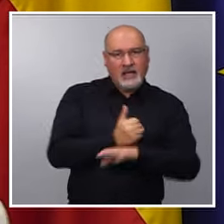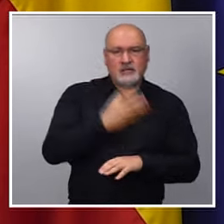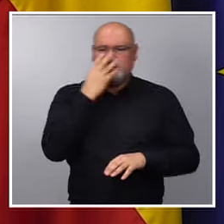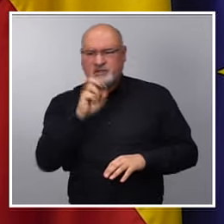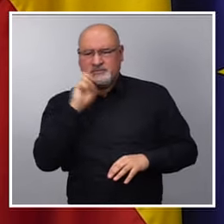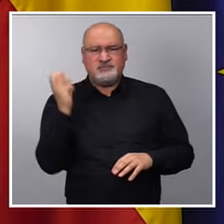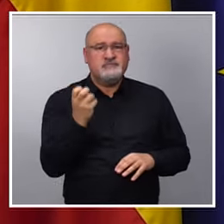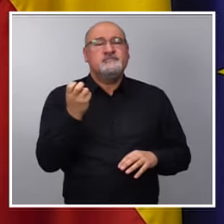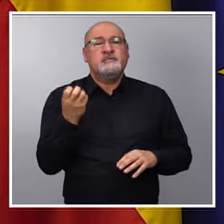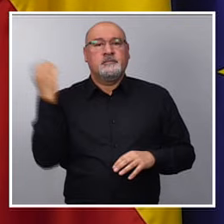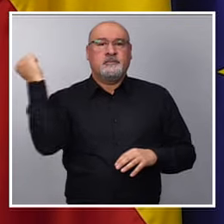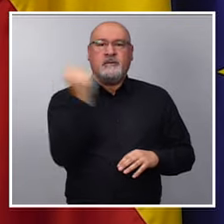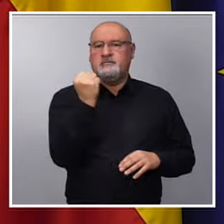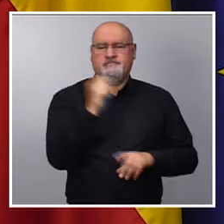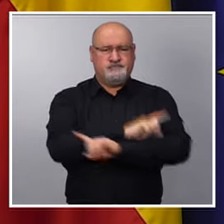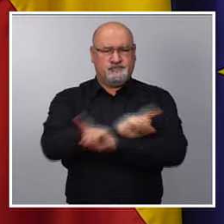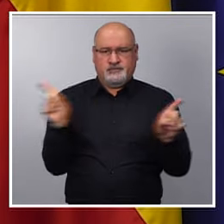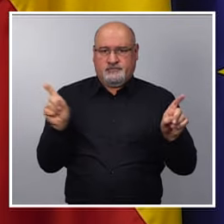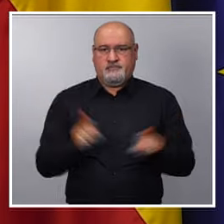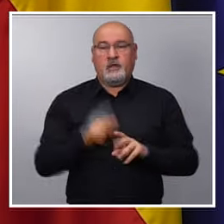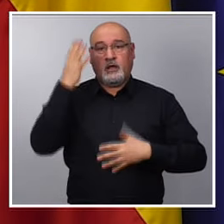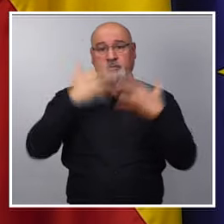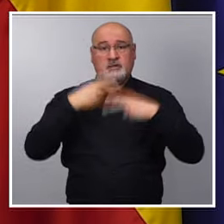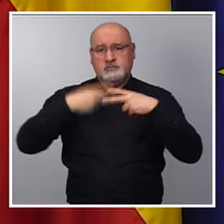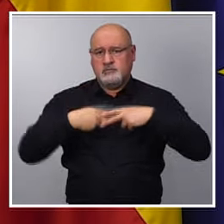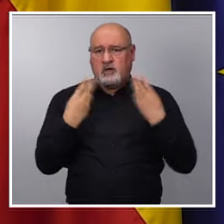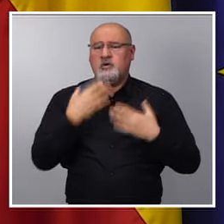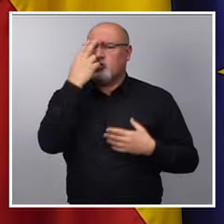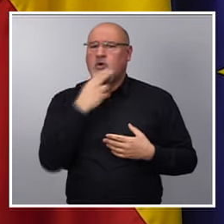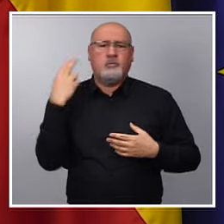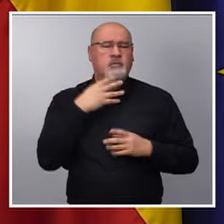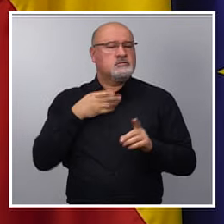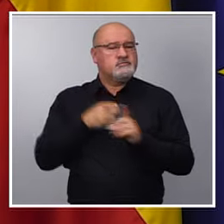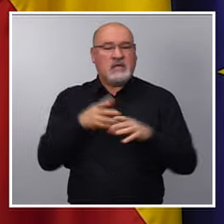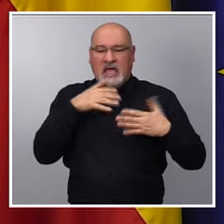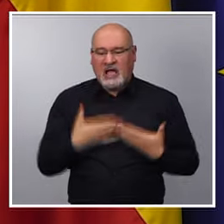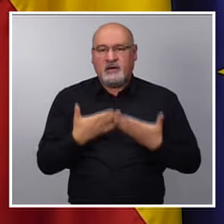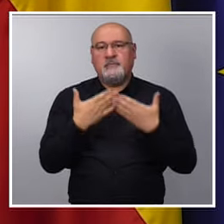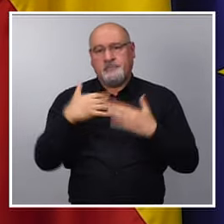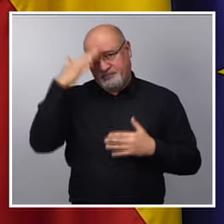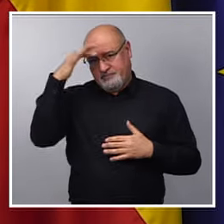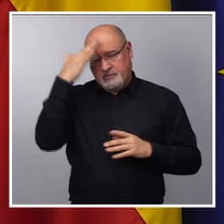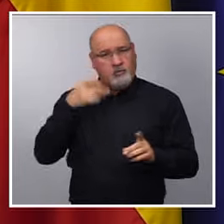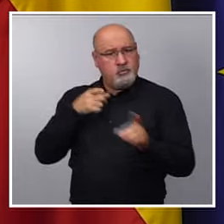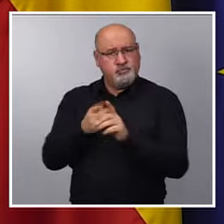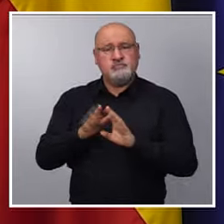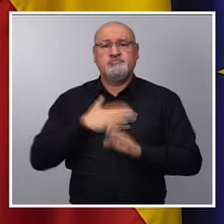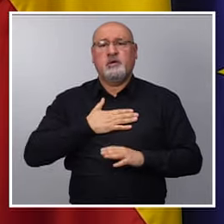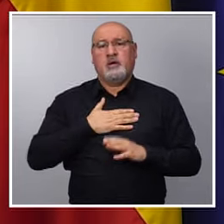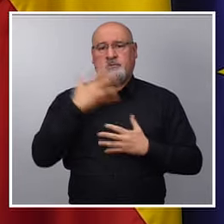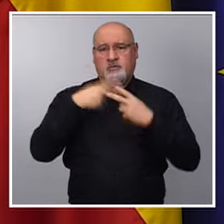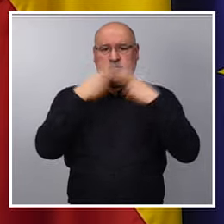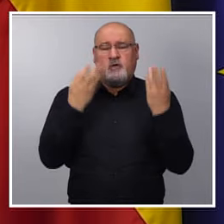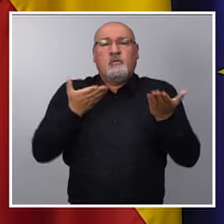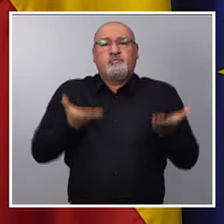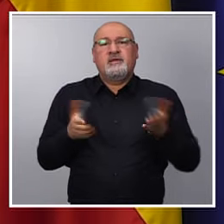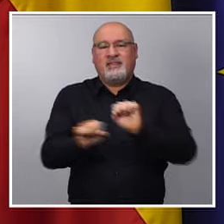objetivo que las administraciones públicas se comprometan con el que tiene que ser el principal objetivo de las administraciones públicas en nuestro país, que es